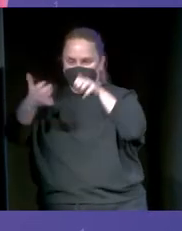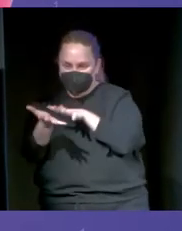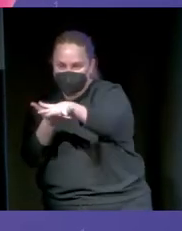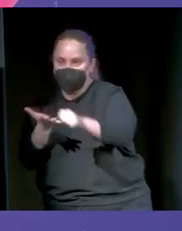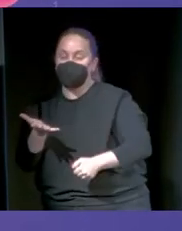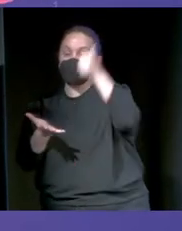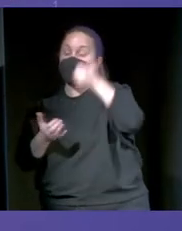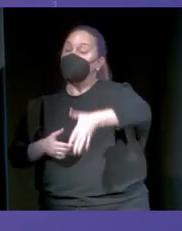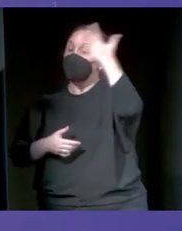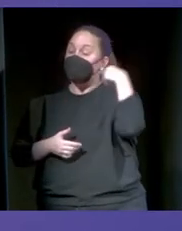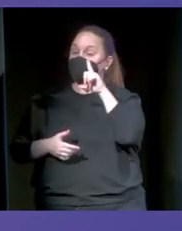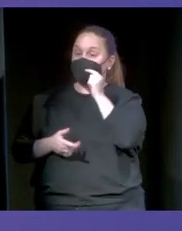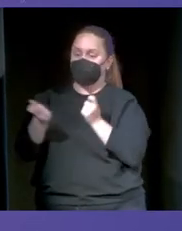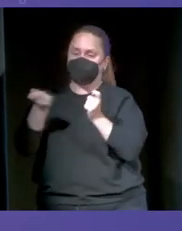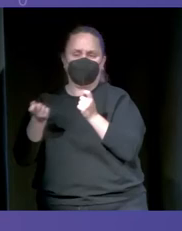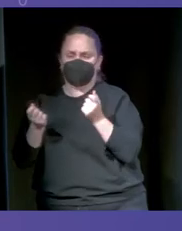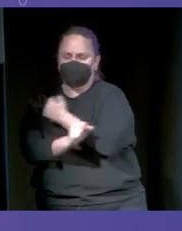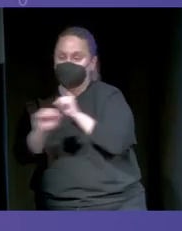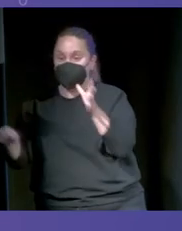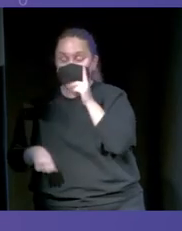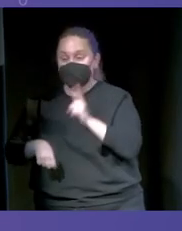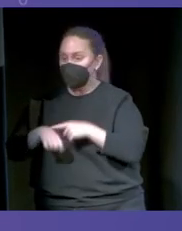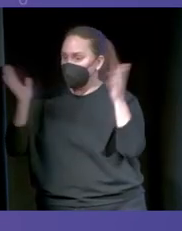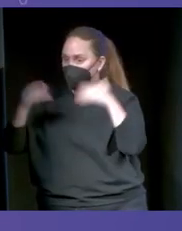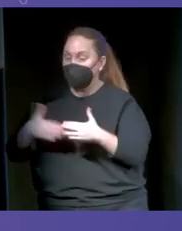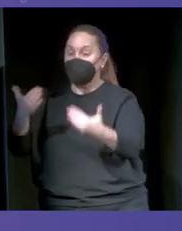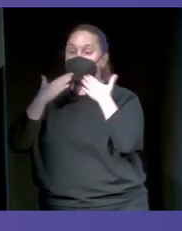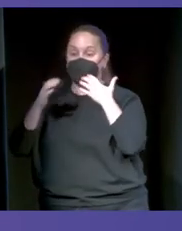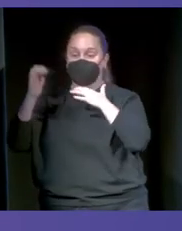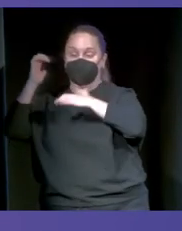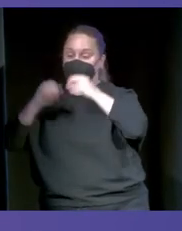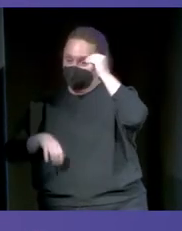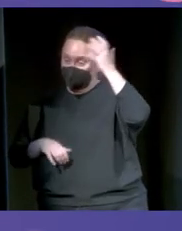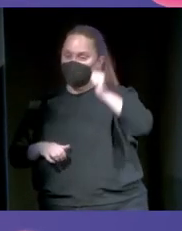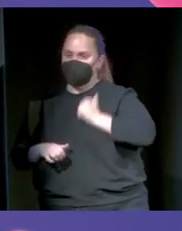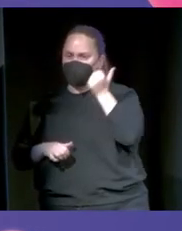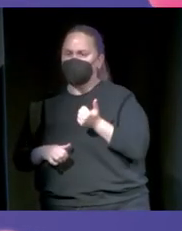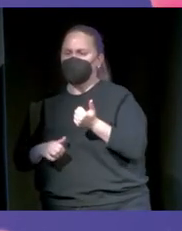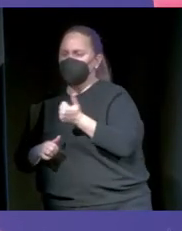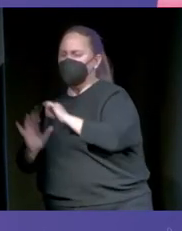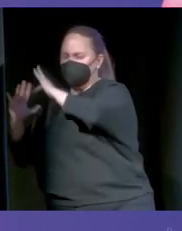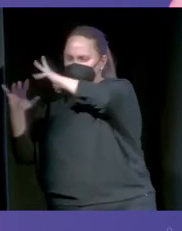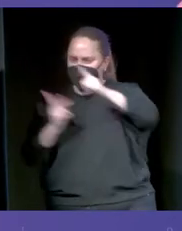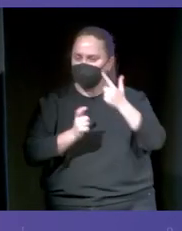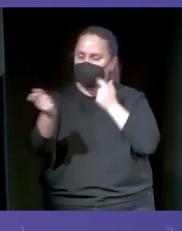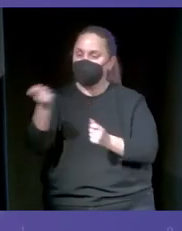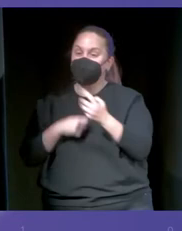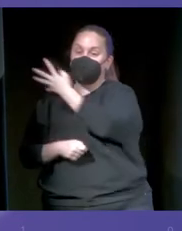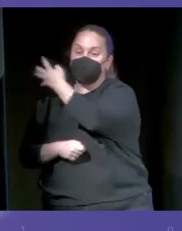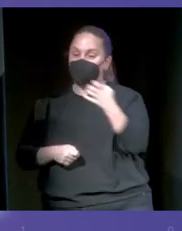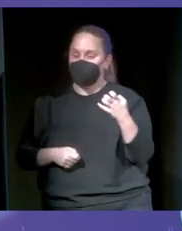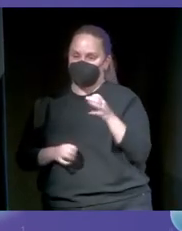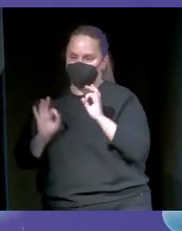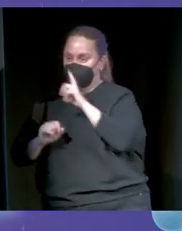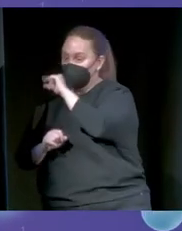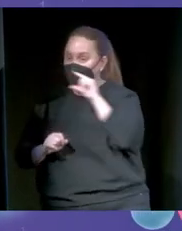Twitter porque no teníamos tiempo. Después de inteligencia artificial monitorizamos 400 cuentas. Y no son 1.200 porque nos han dicho quieto para,